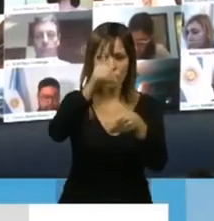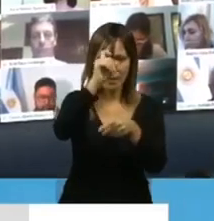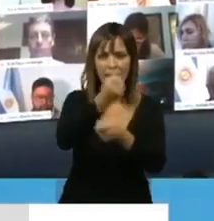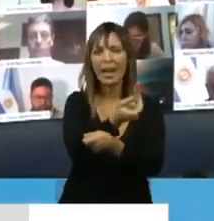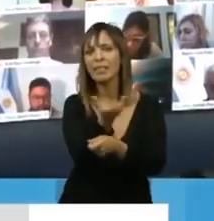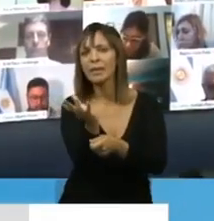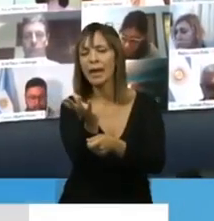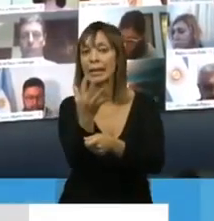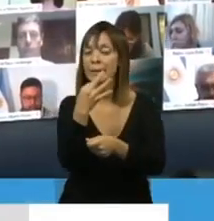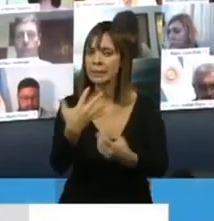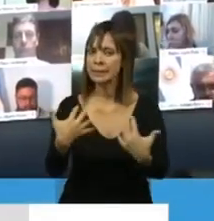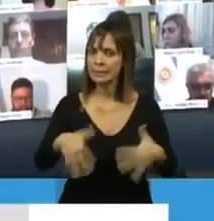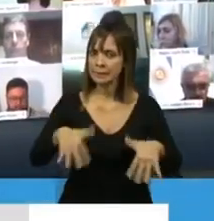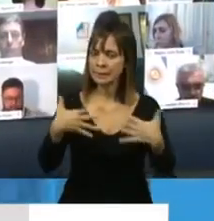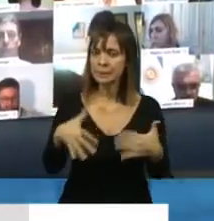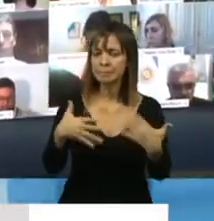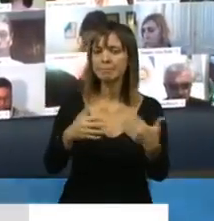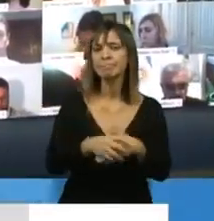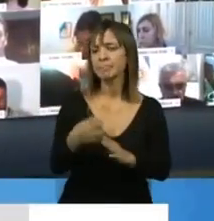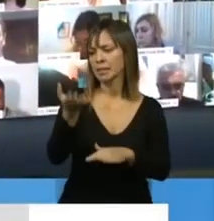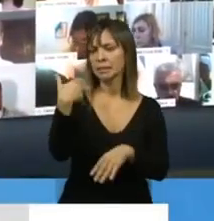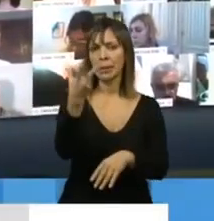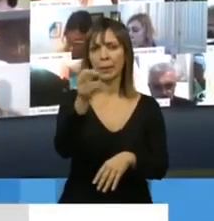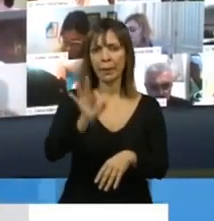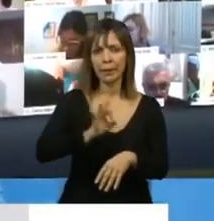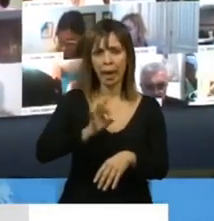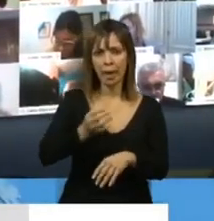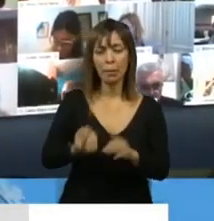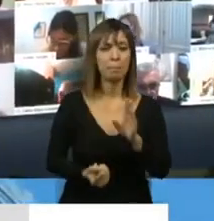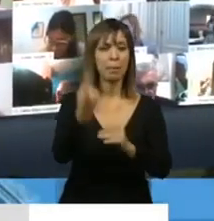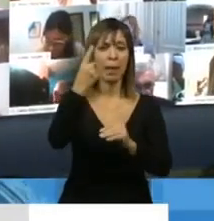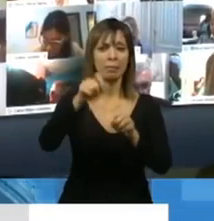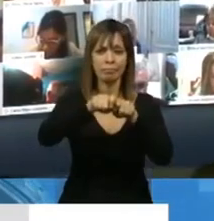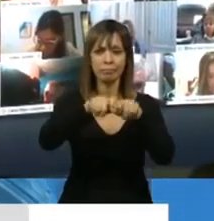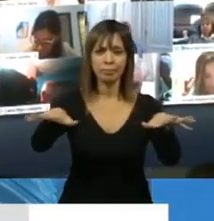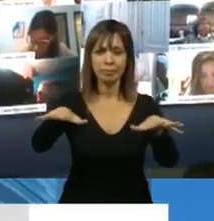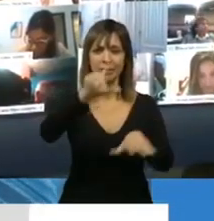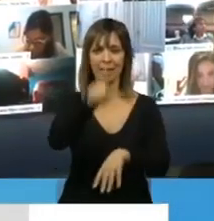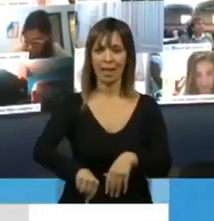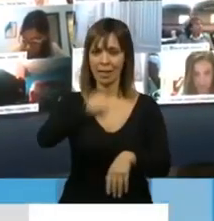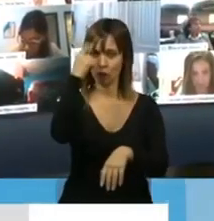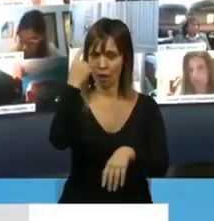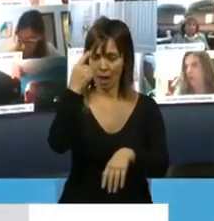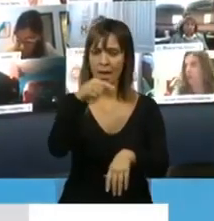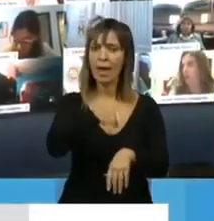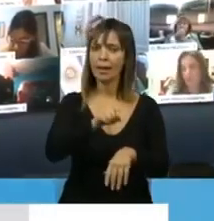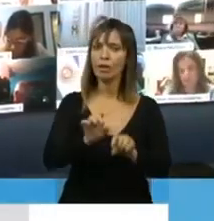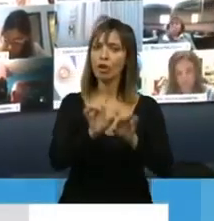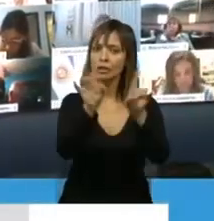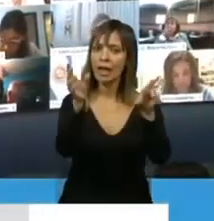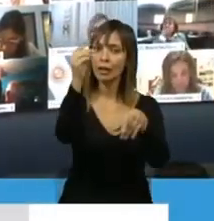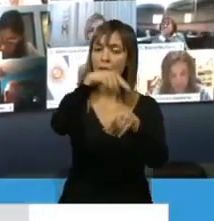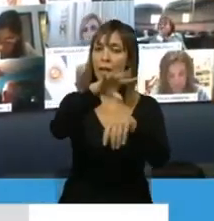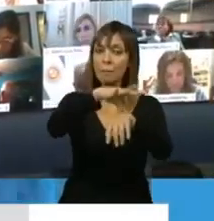son alarmantes. Cuando hace casi 20 años tuvimos la primera epidemia de SARS-1, el contagio en personal de salud